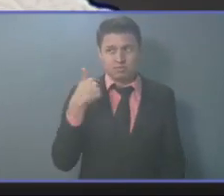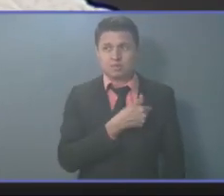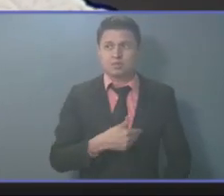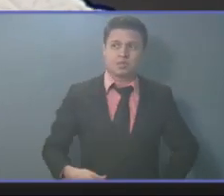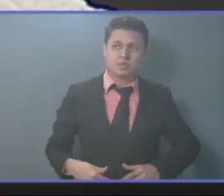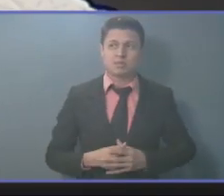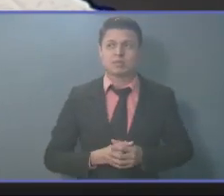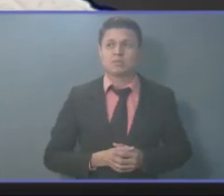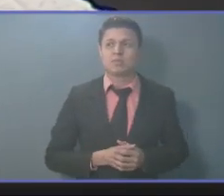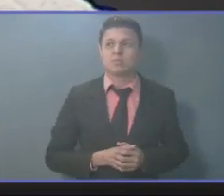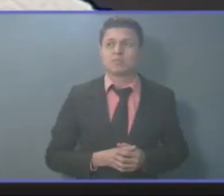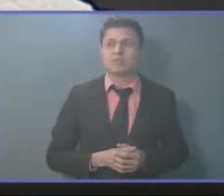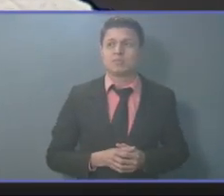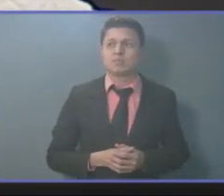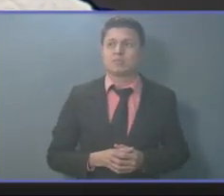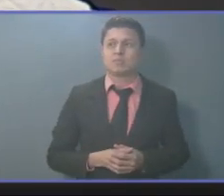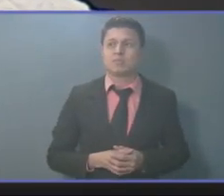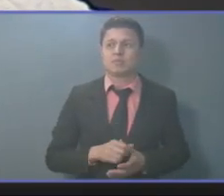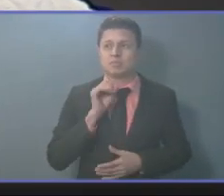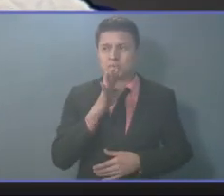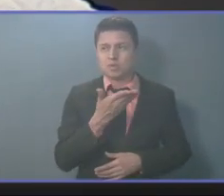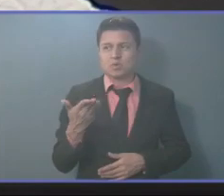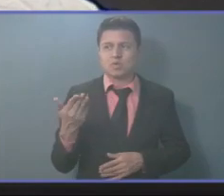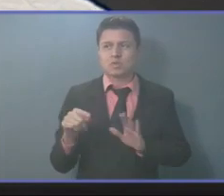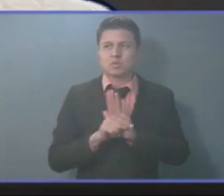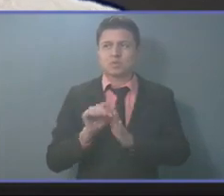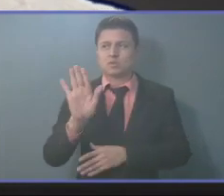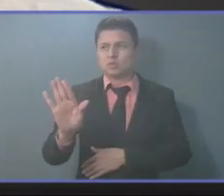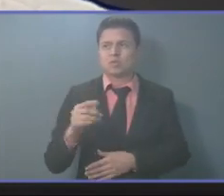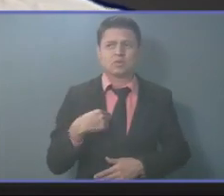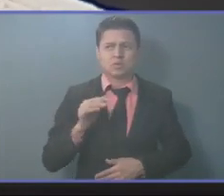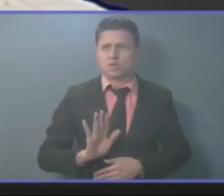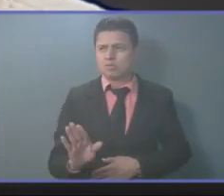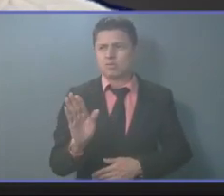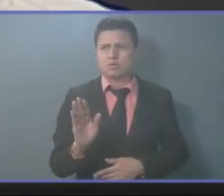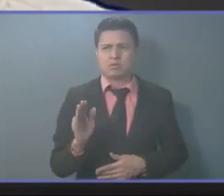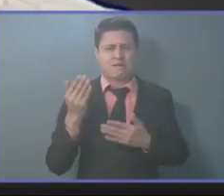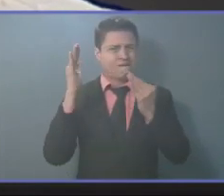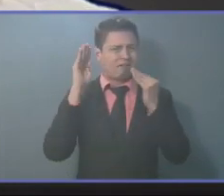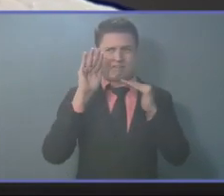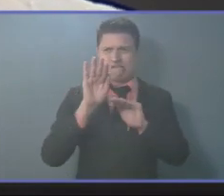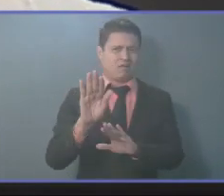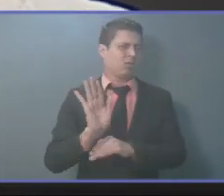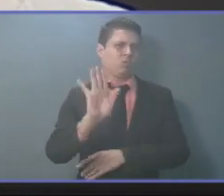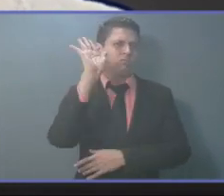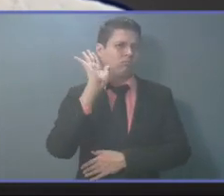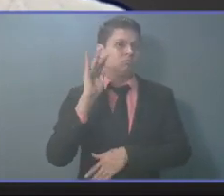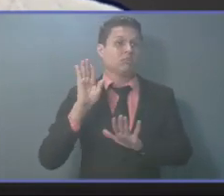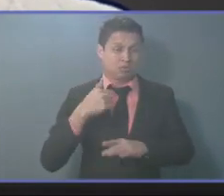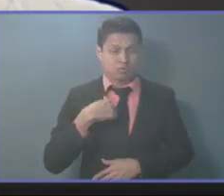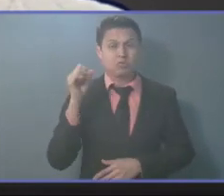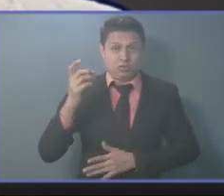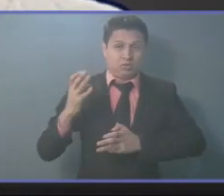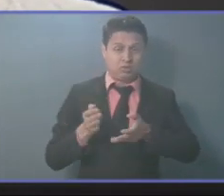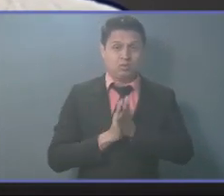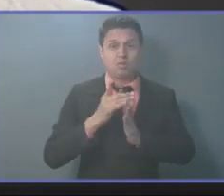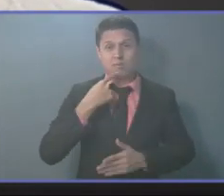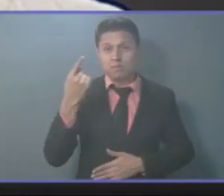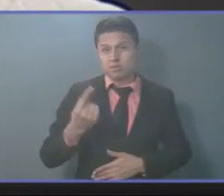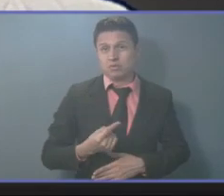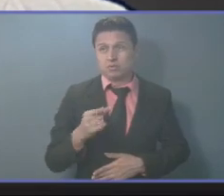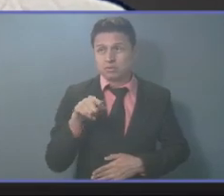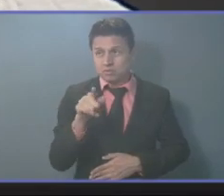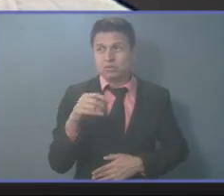de la República, lo insultaré. Yo jamás lo irrespetaré. Pero yo sí le voy a exigir